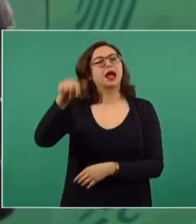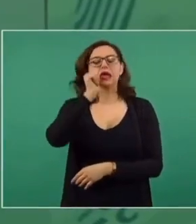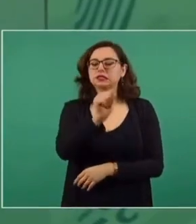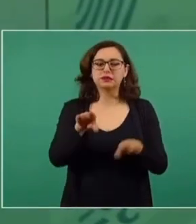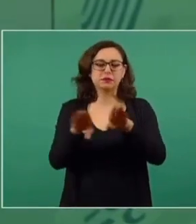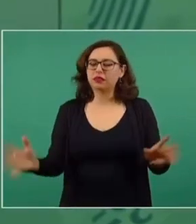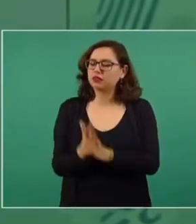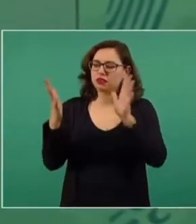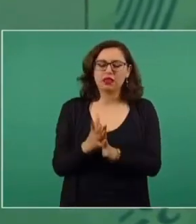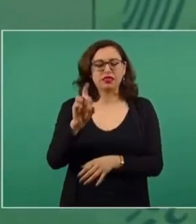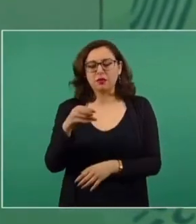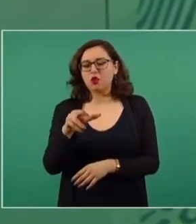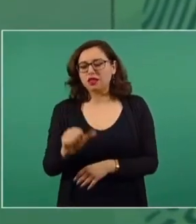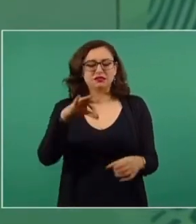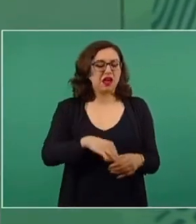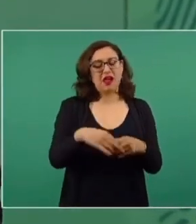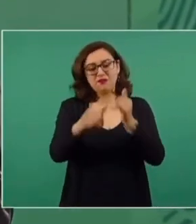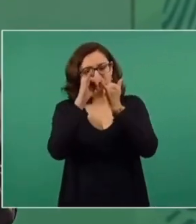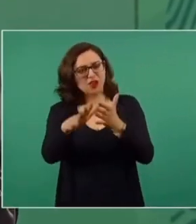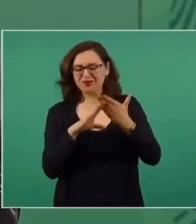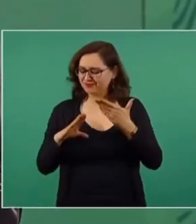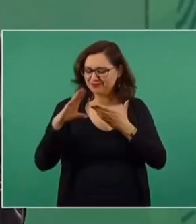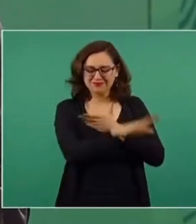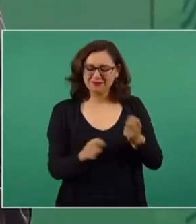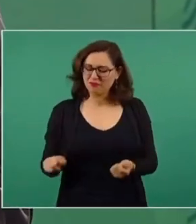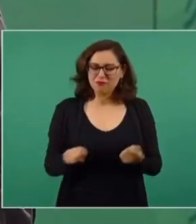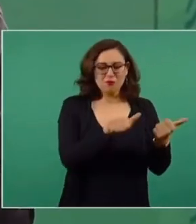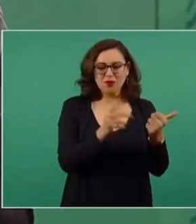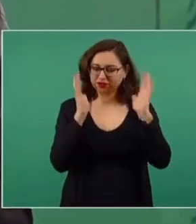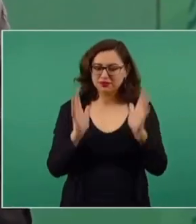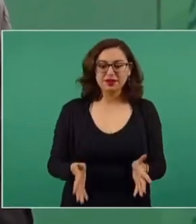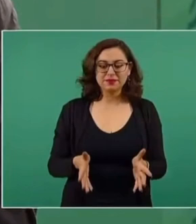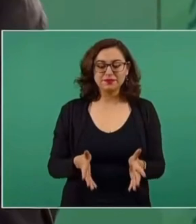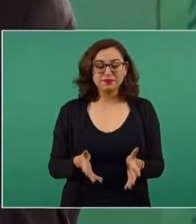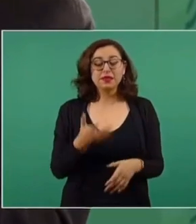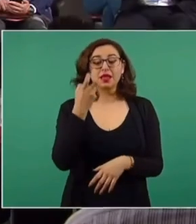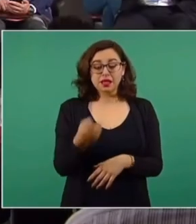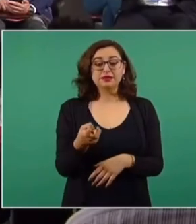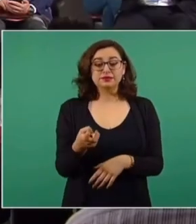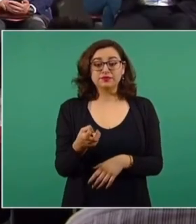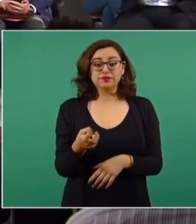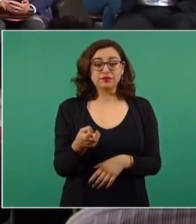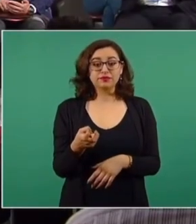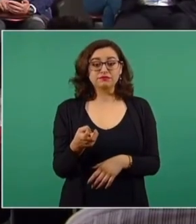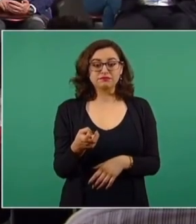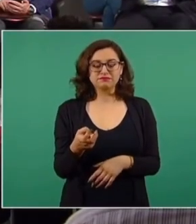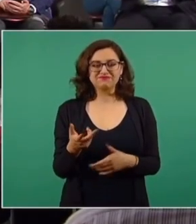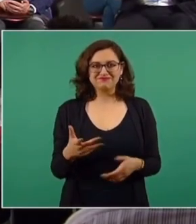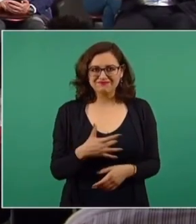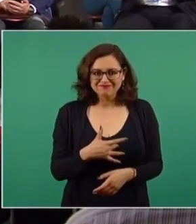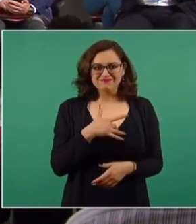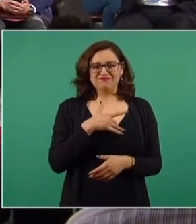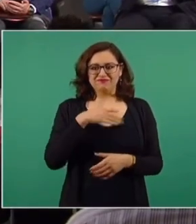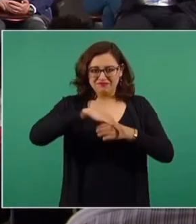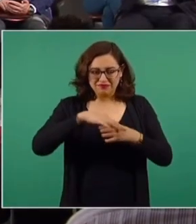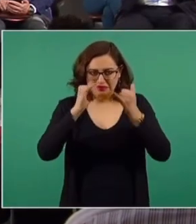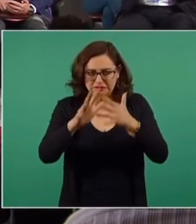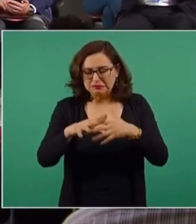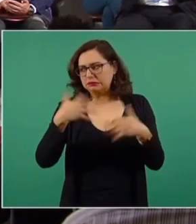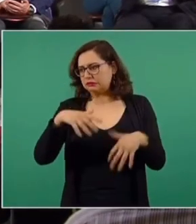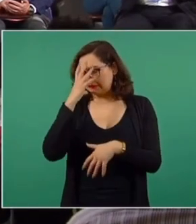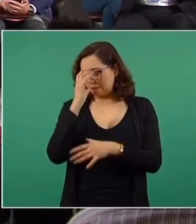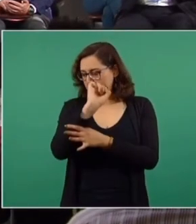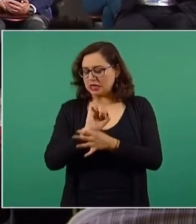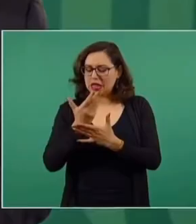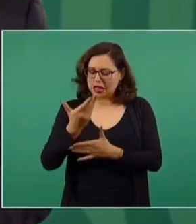que no haya fraudes electorales, que eso quede como algo bochornoso que